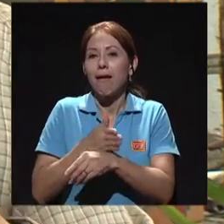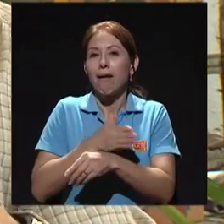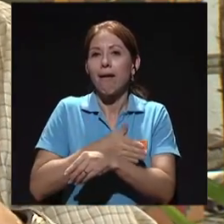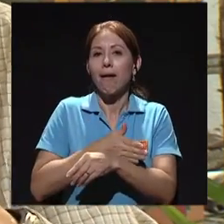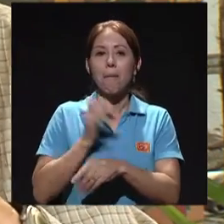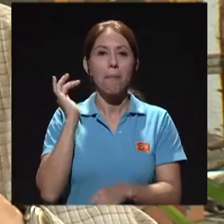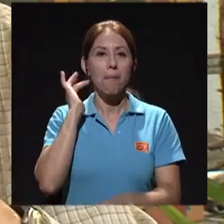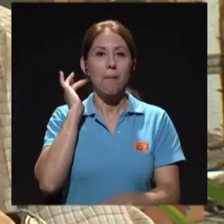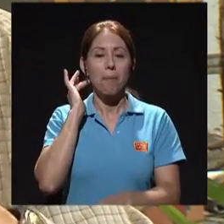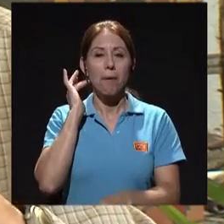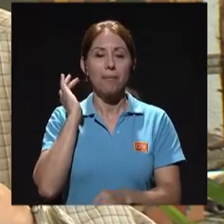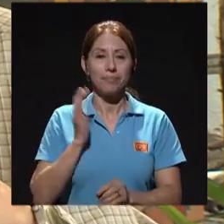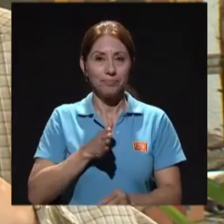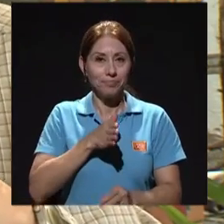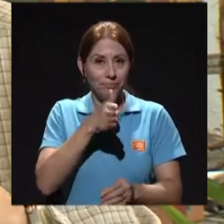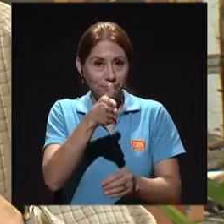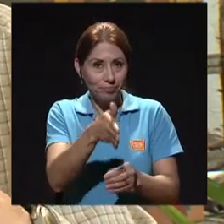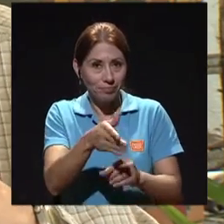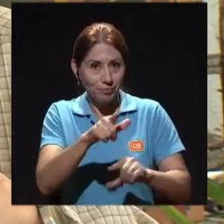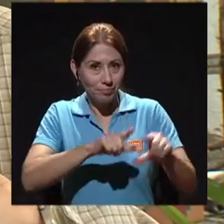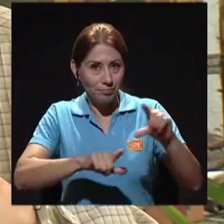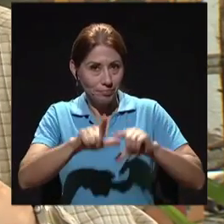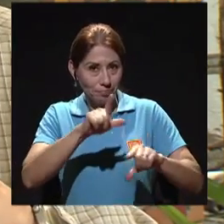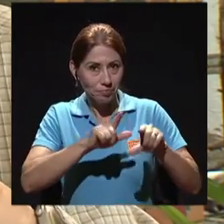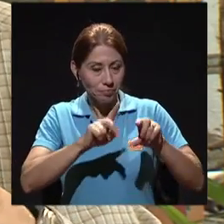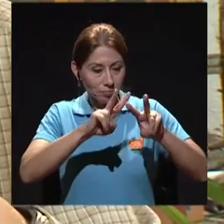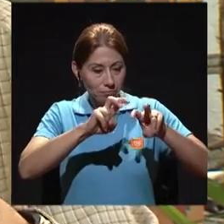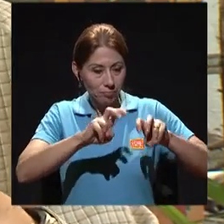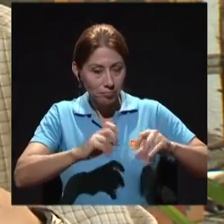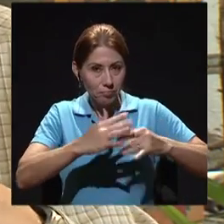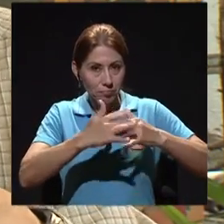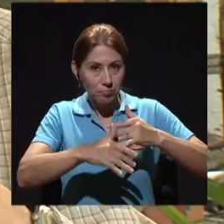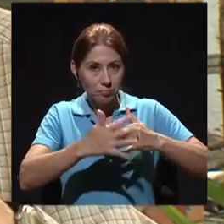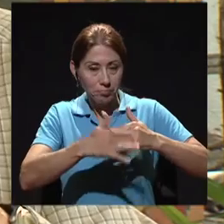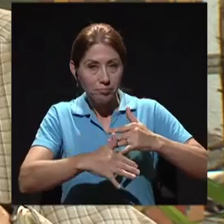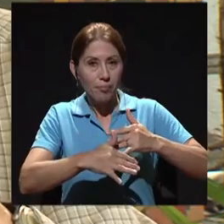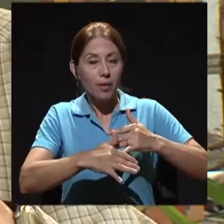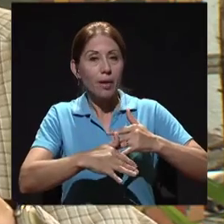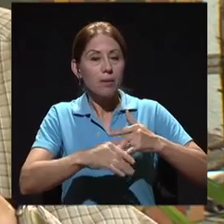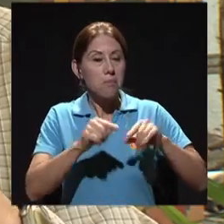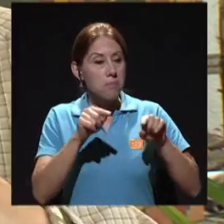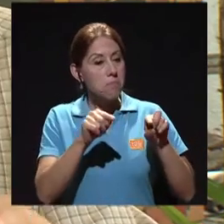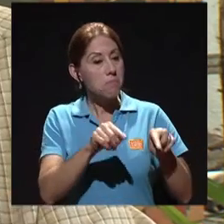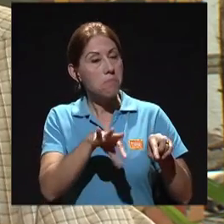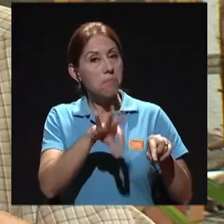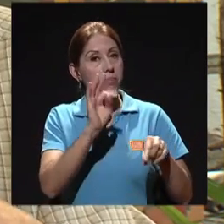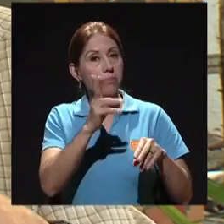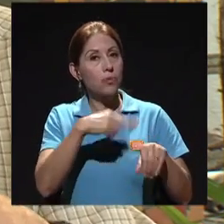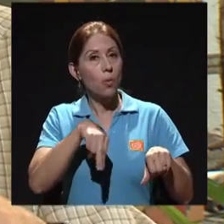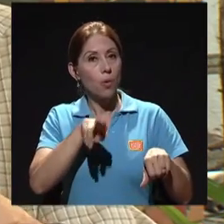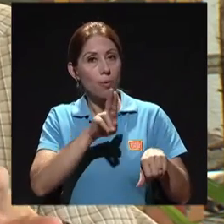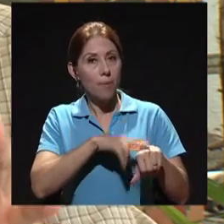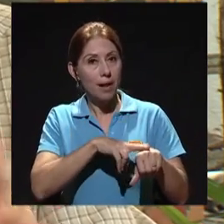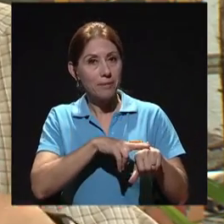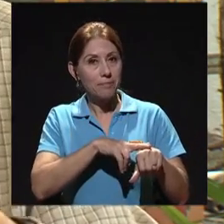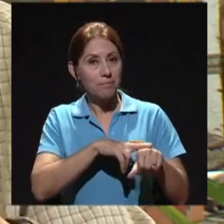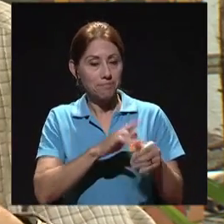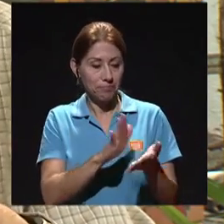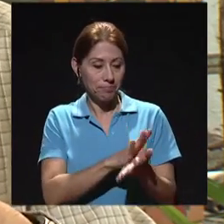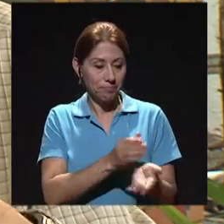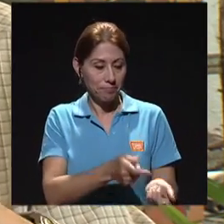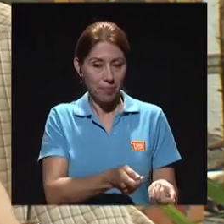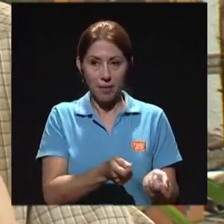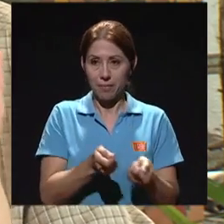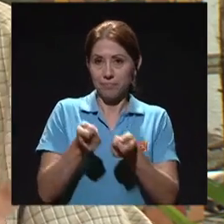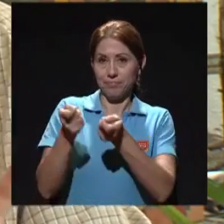laboratorio, se hace el examen de glucosa en ayunas, ¿verdad? La glicemia en ayunas, y sale normal. Va donde el